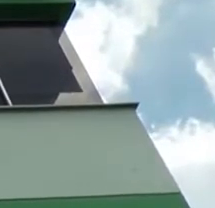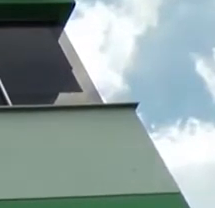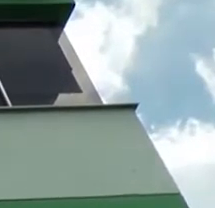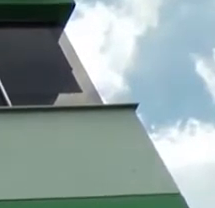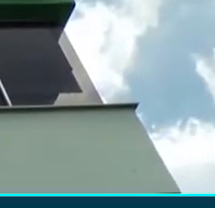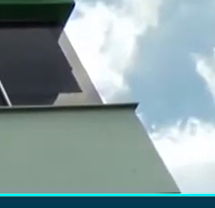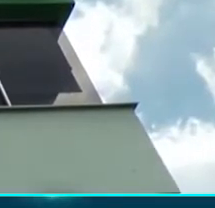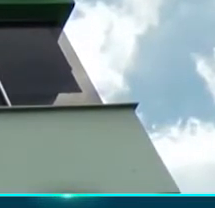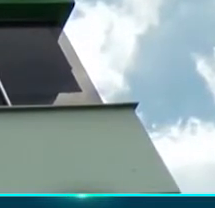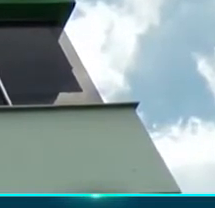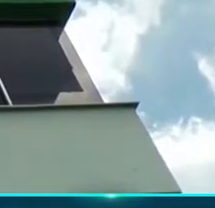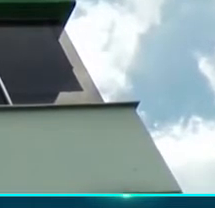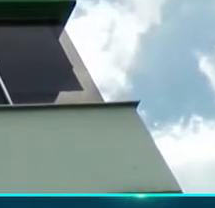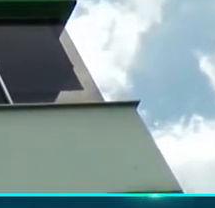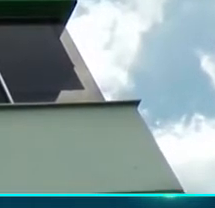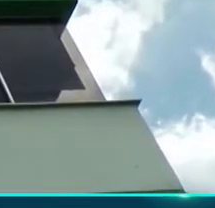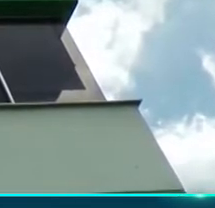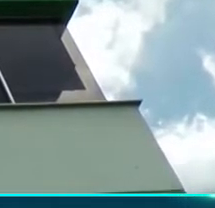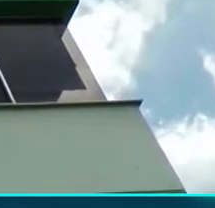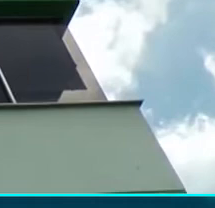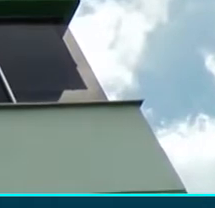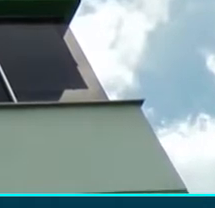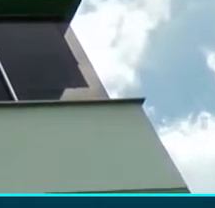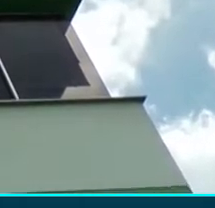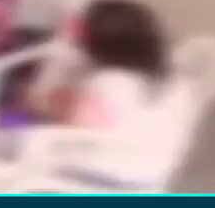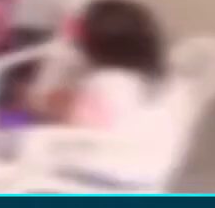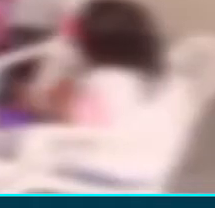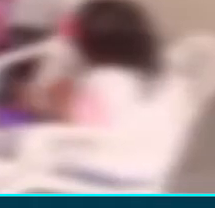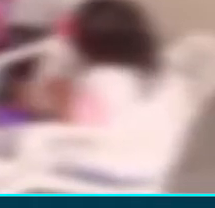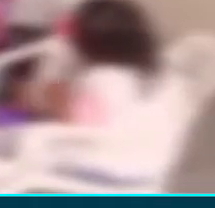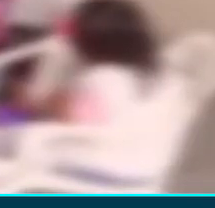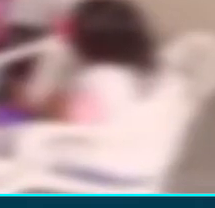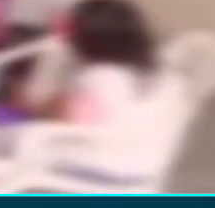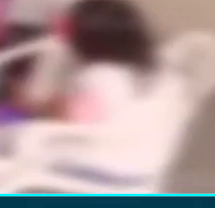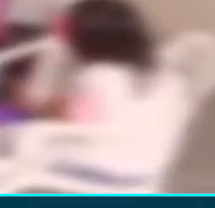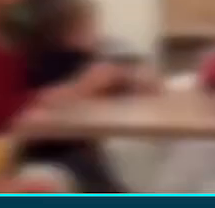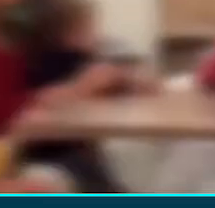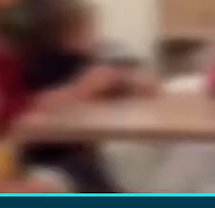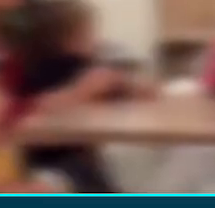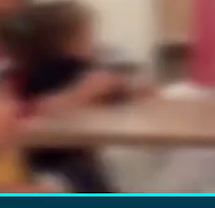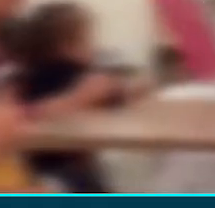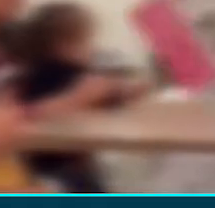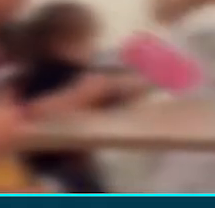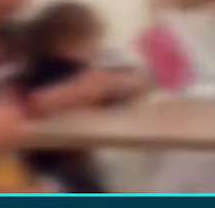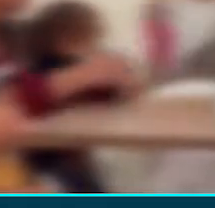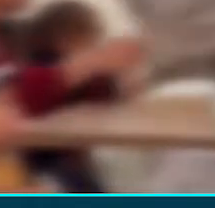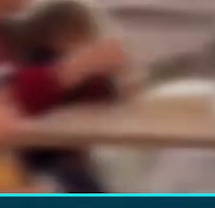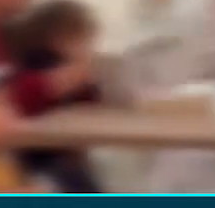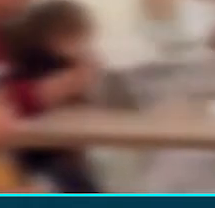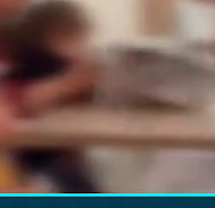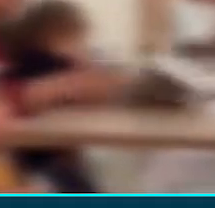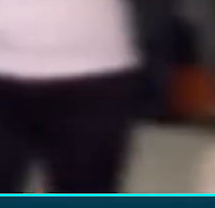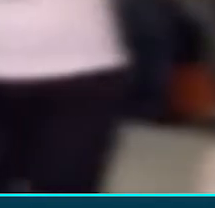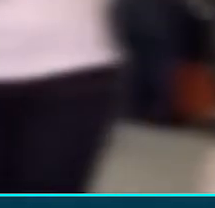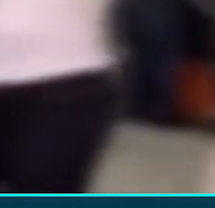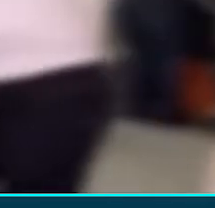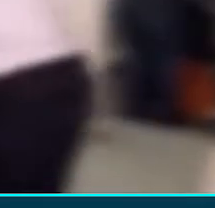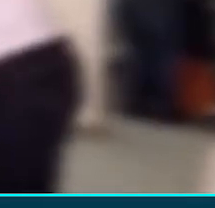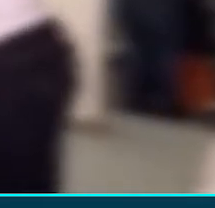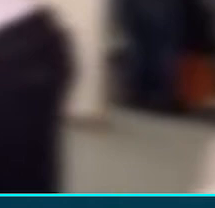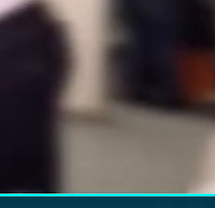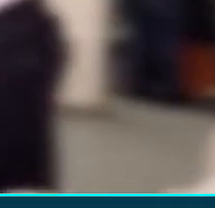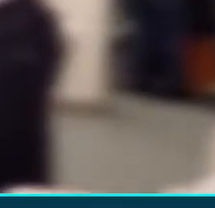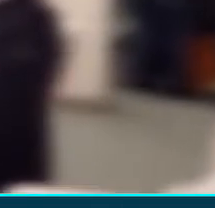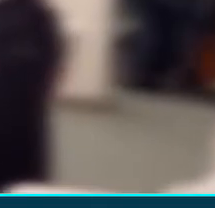El concejal de Manizales, Jonier Bermúdez, manifestó su preocupación por la llegada del ICBF en Caldas de operadores que manejan el programa de cero a